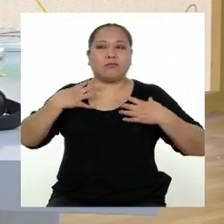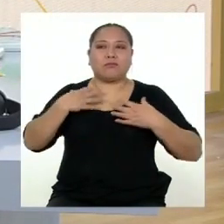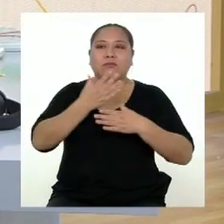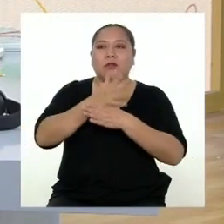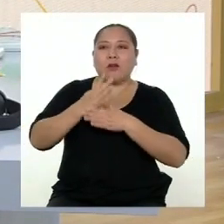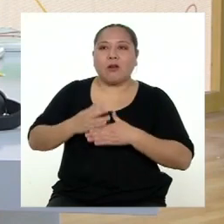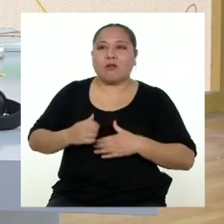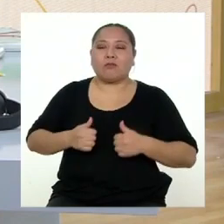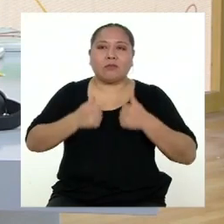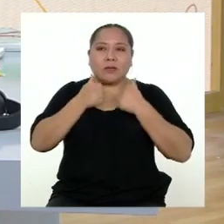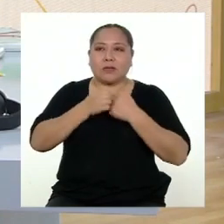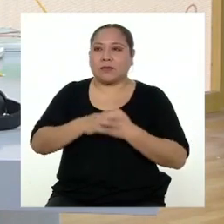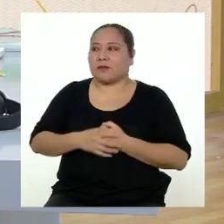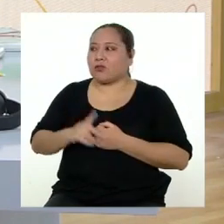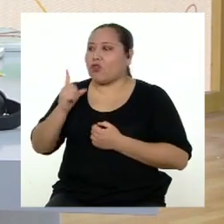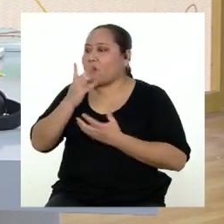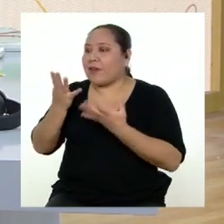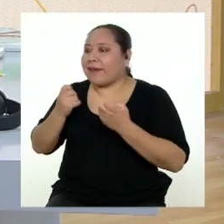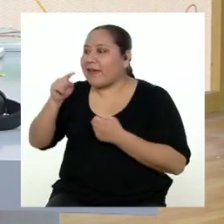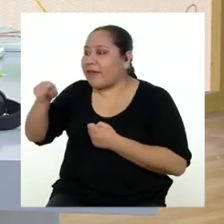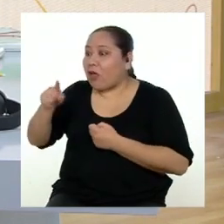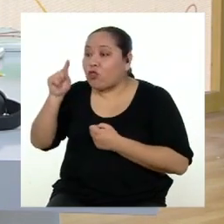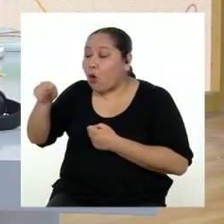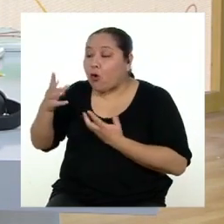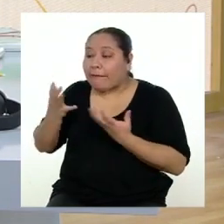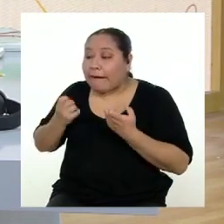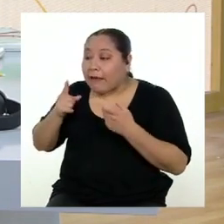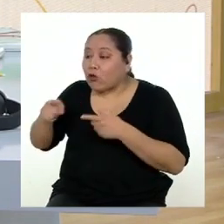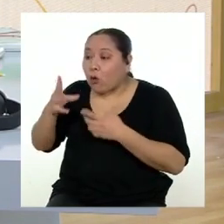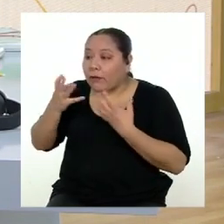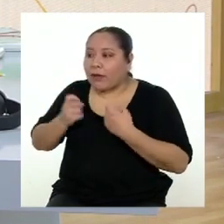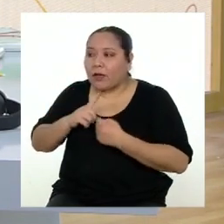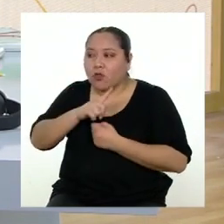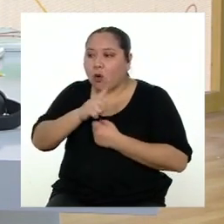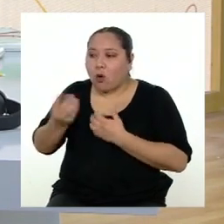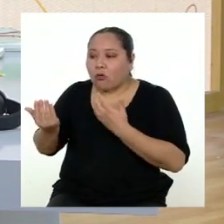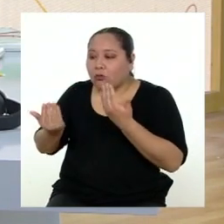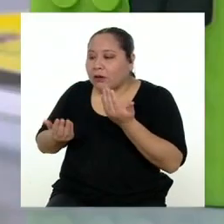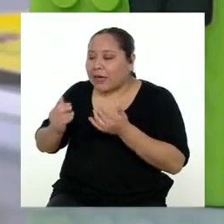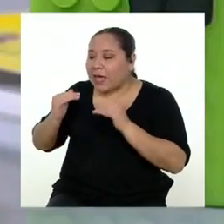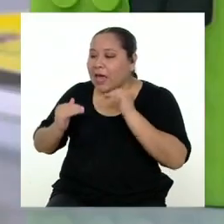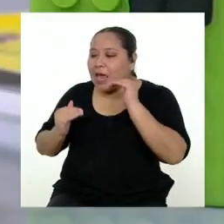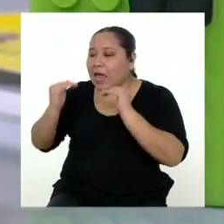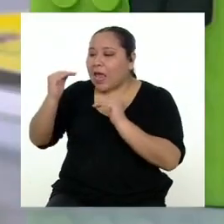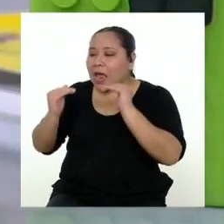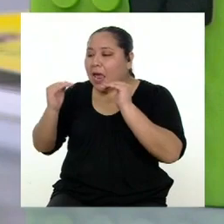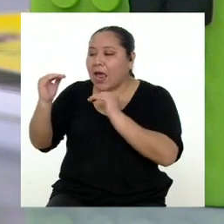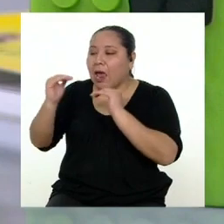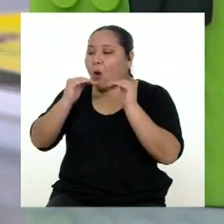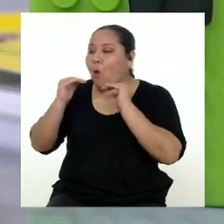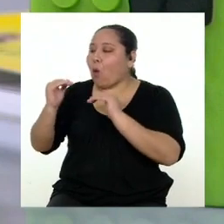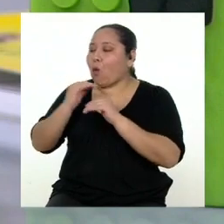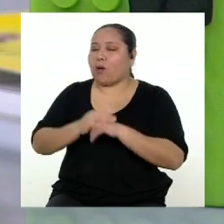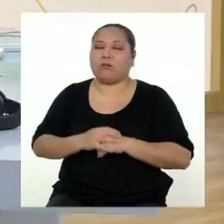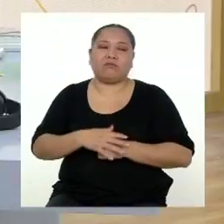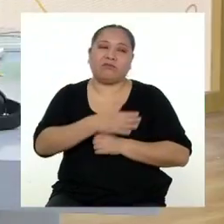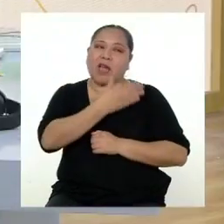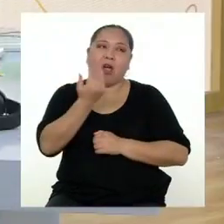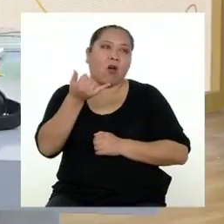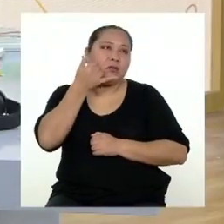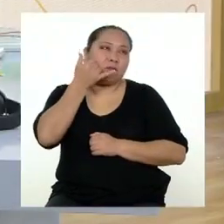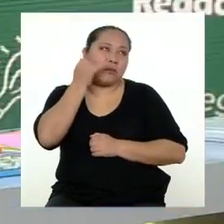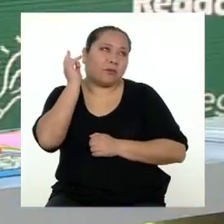siempre hacer lo que tú quieres, tocino. Tiene que ser equilibrado. Mejor llamemos a la profesora.